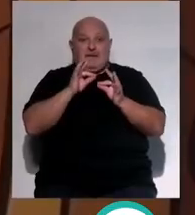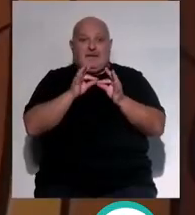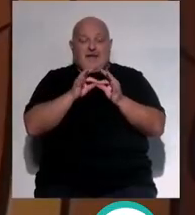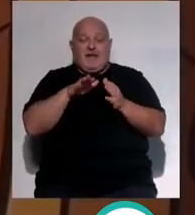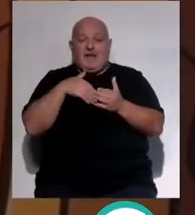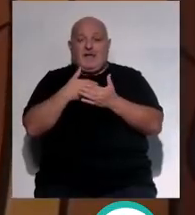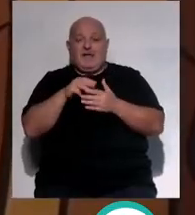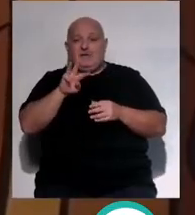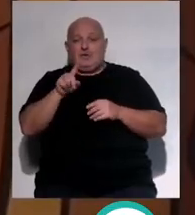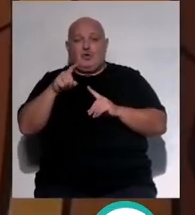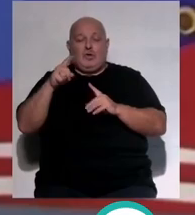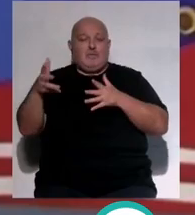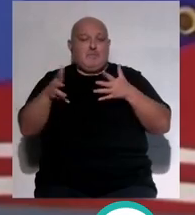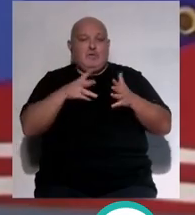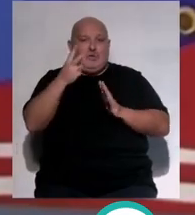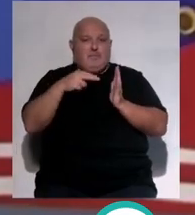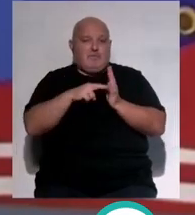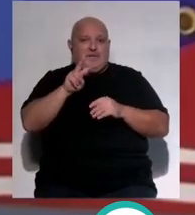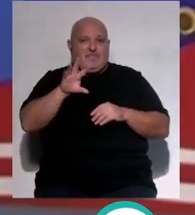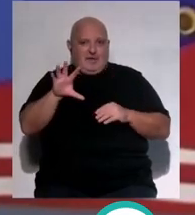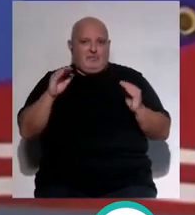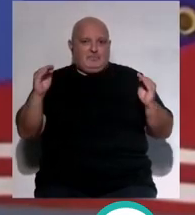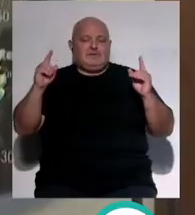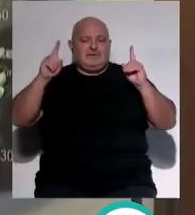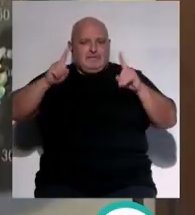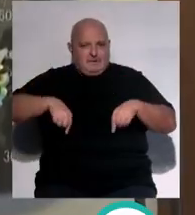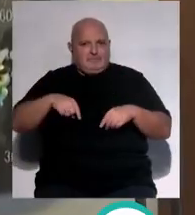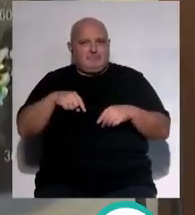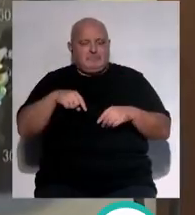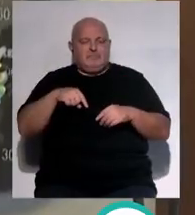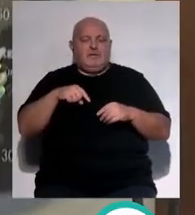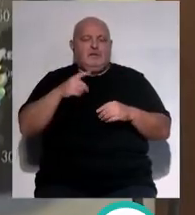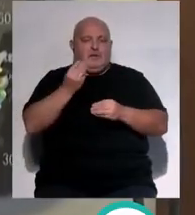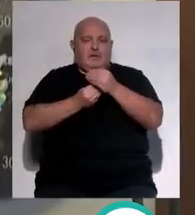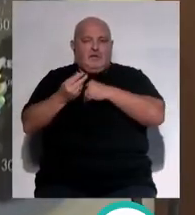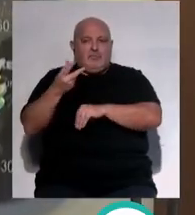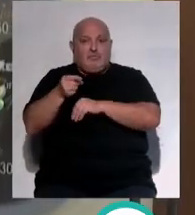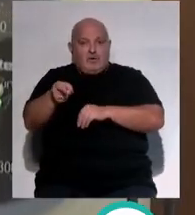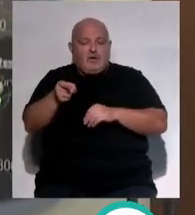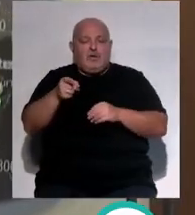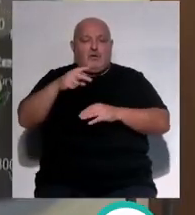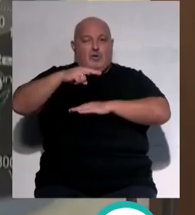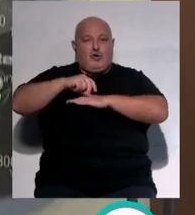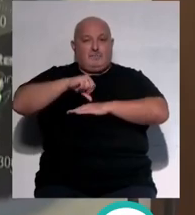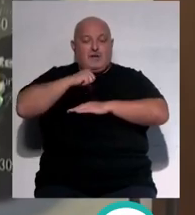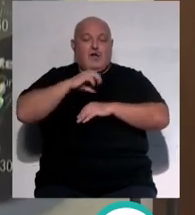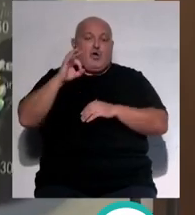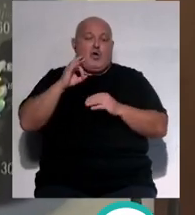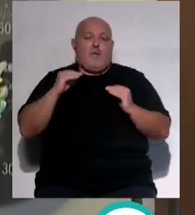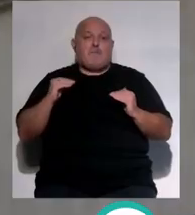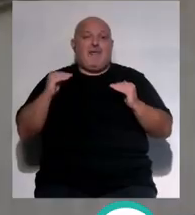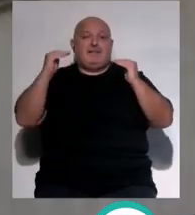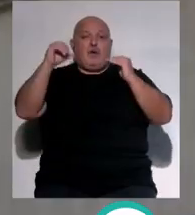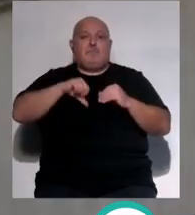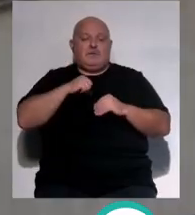hasta el 31 de marzo de 2025, directamente en el paritorio o en la planta de maternidad antes